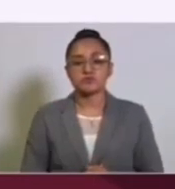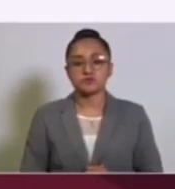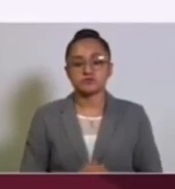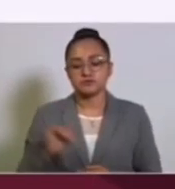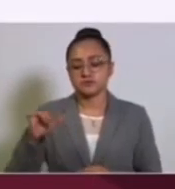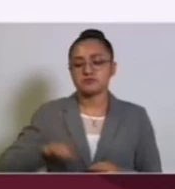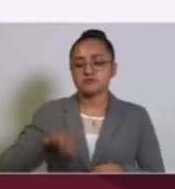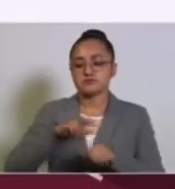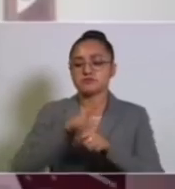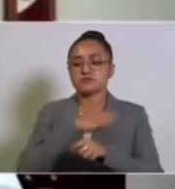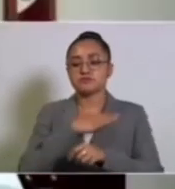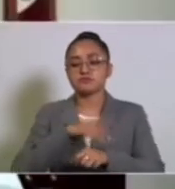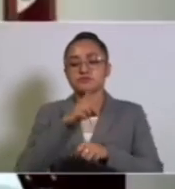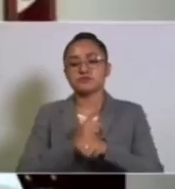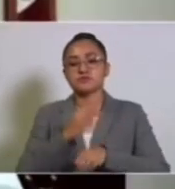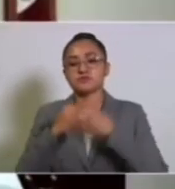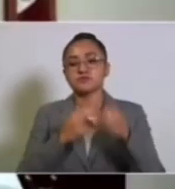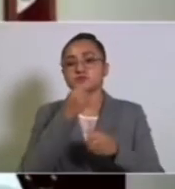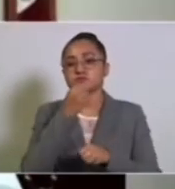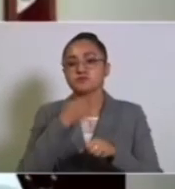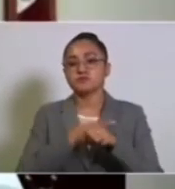Secretario Gobernador, muy buenos días. Buenos días, secretario, representante.